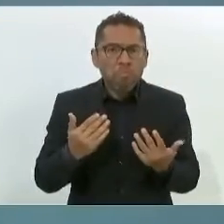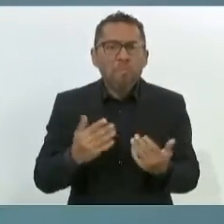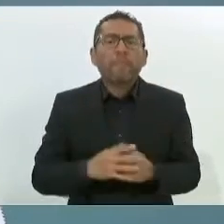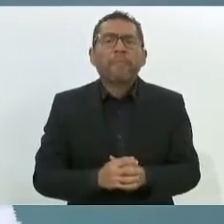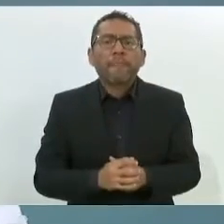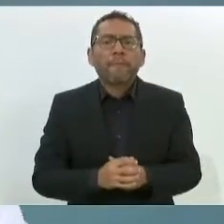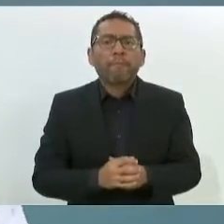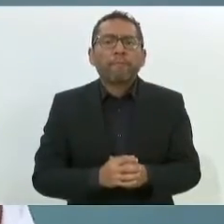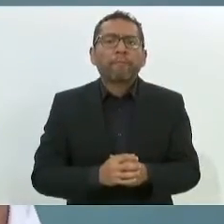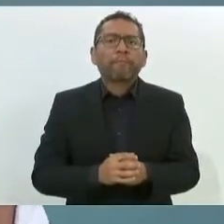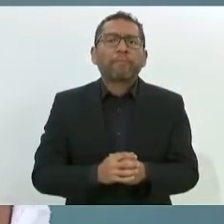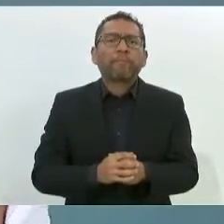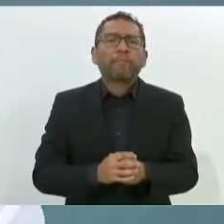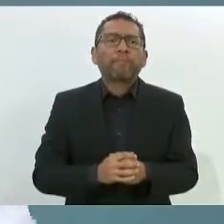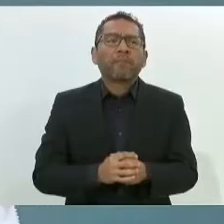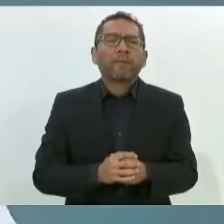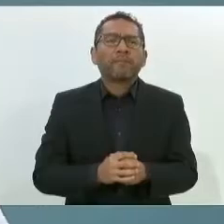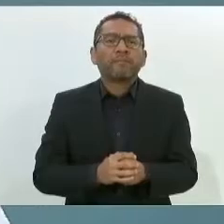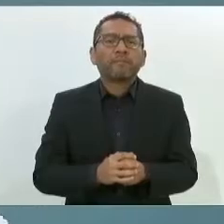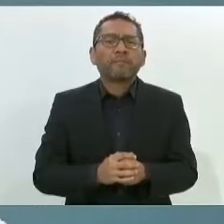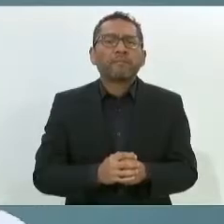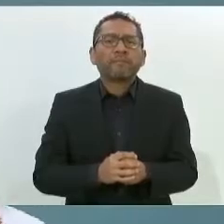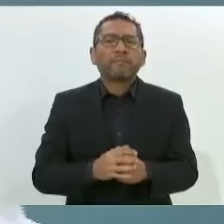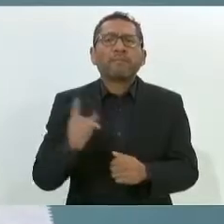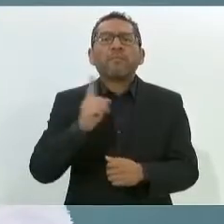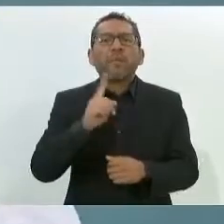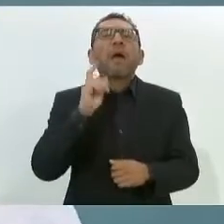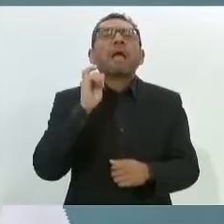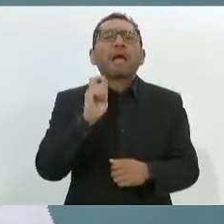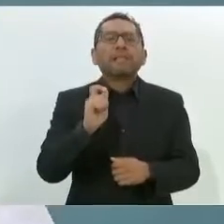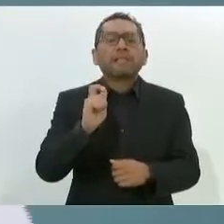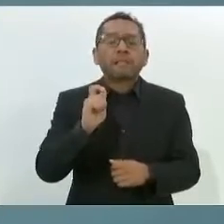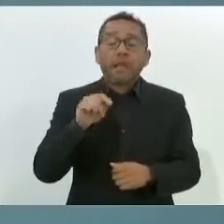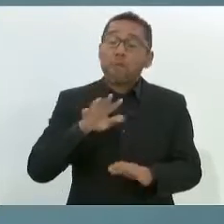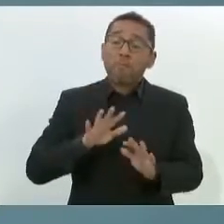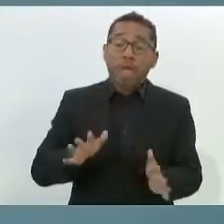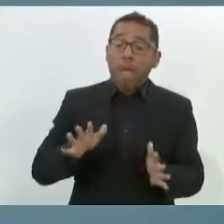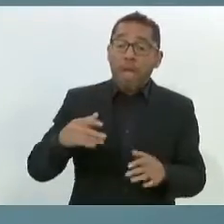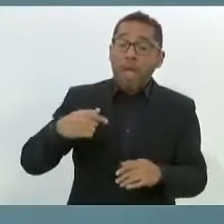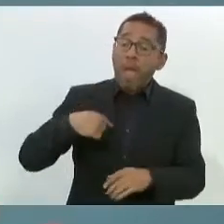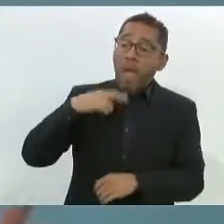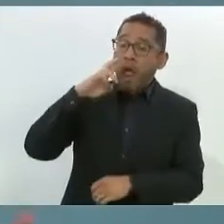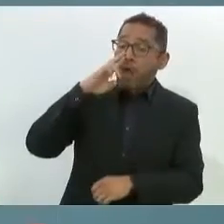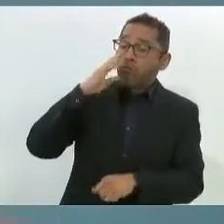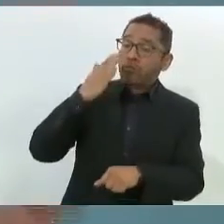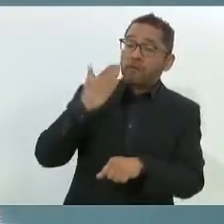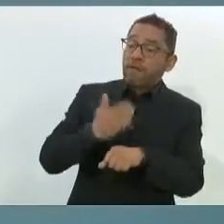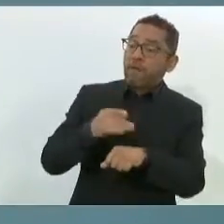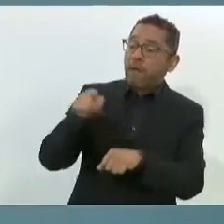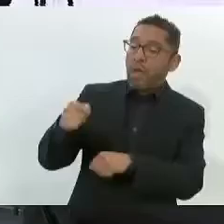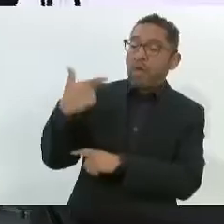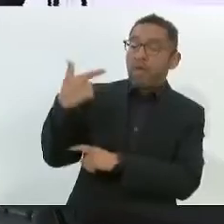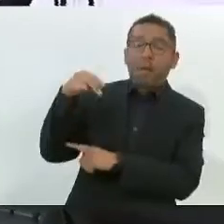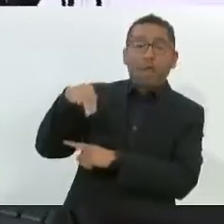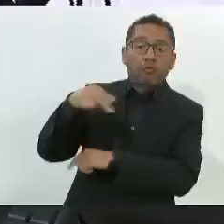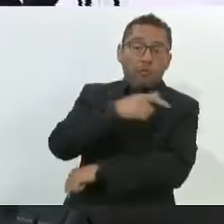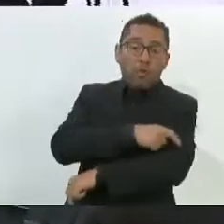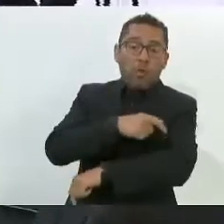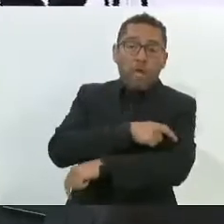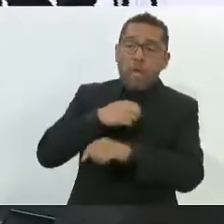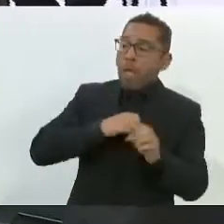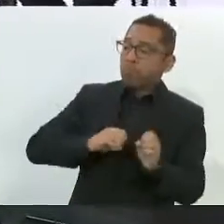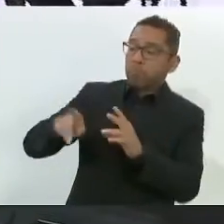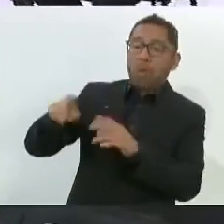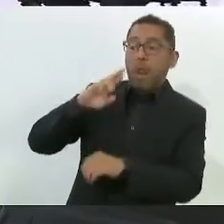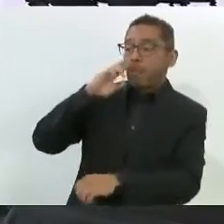hagamos nosotros. No es que le dejemos la responsabilidad a la Guardia Nacional, nosotros como estados